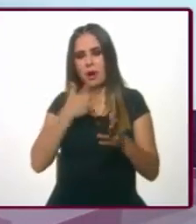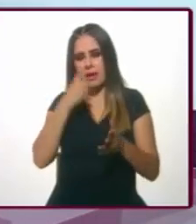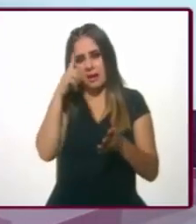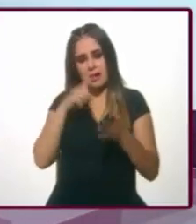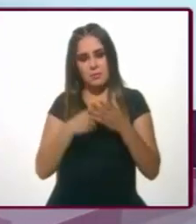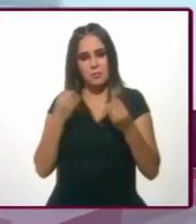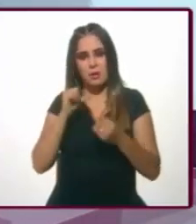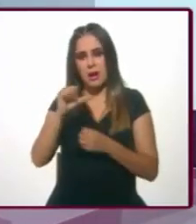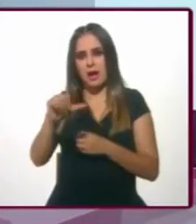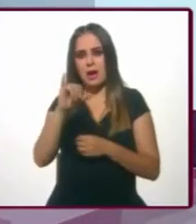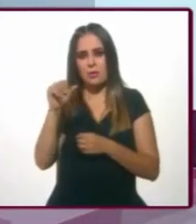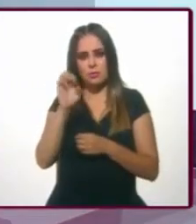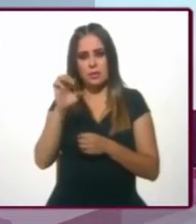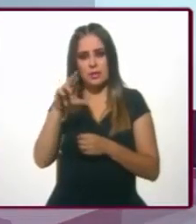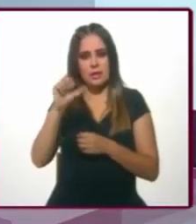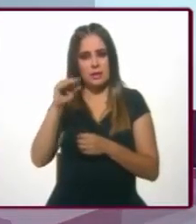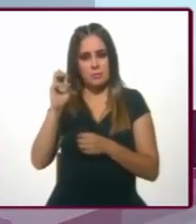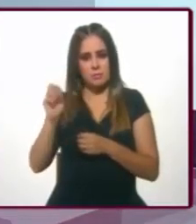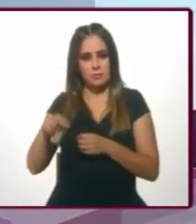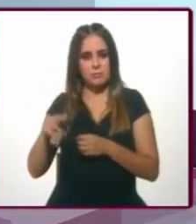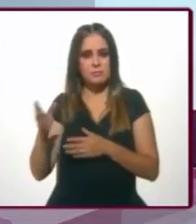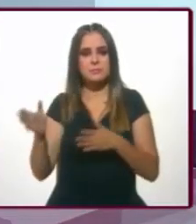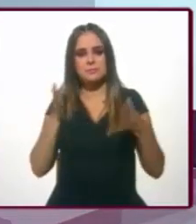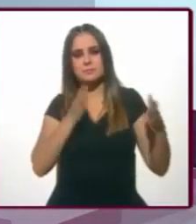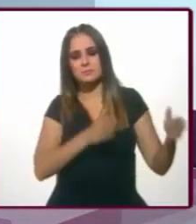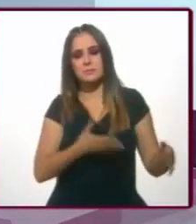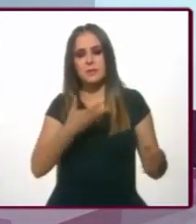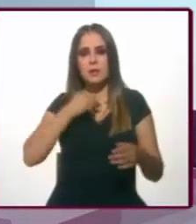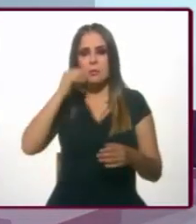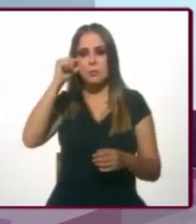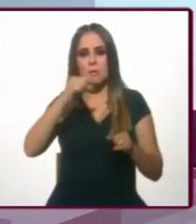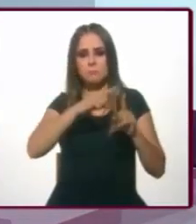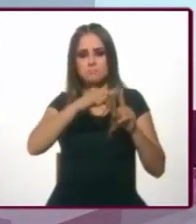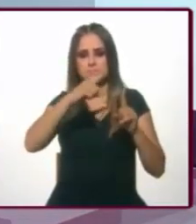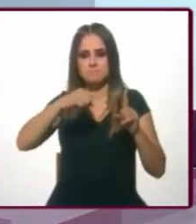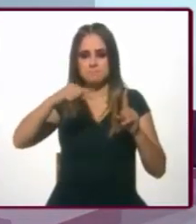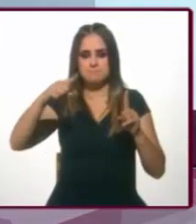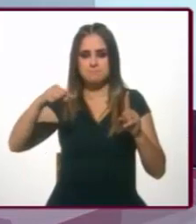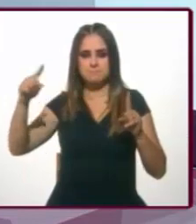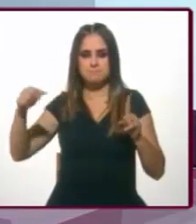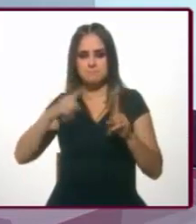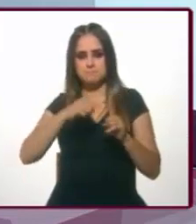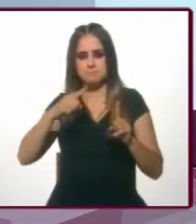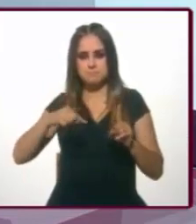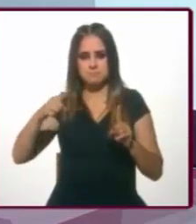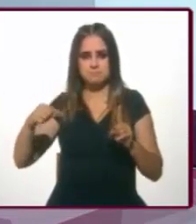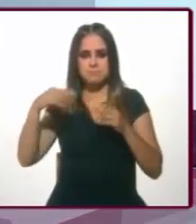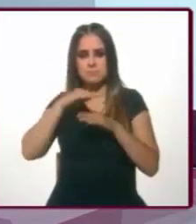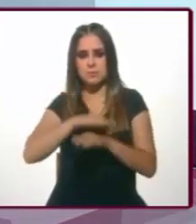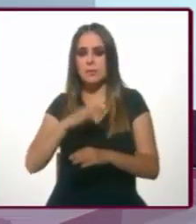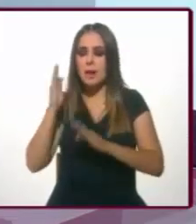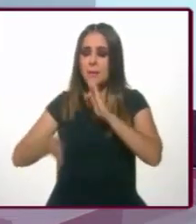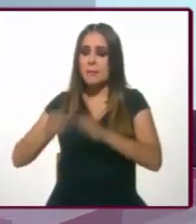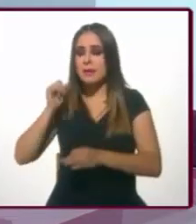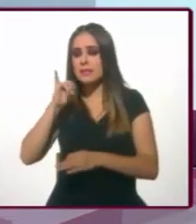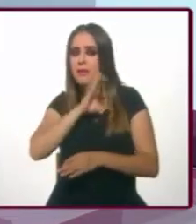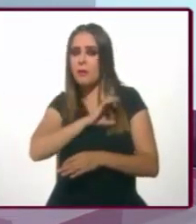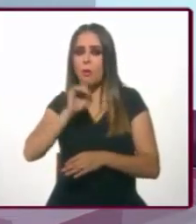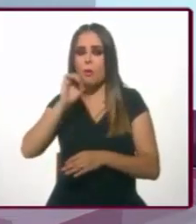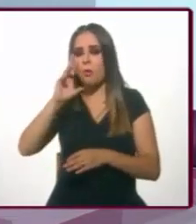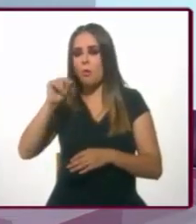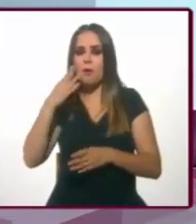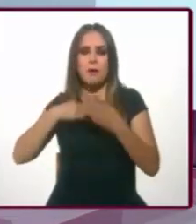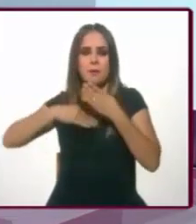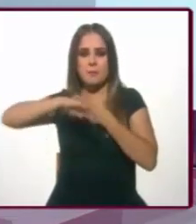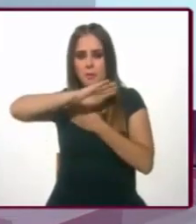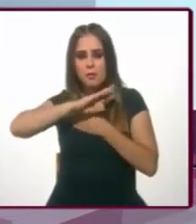este es el histórico, como te decía, hay pocas mediciones hoy día de la aprobación de la jefa de gobierno, en general coinciden.